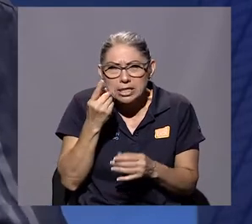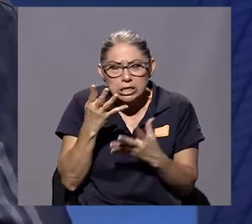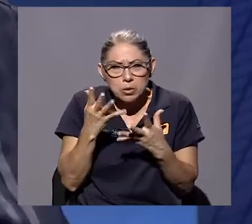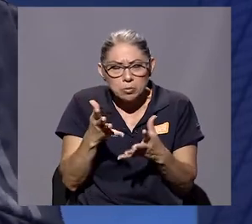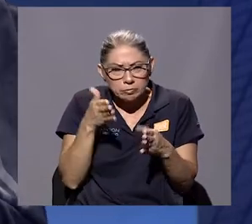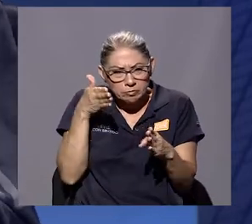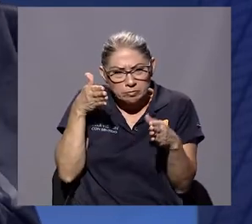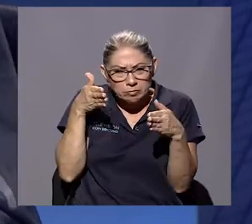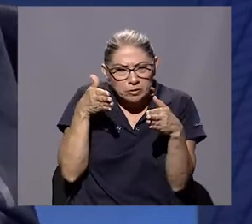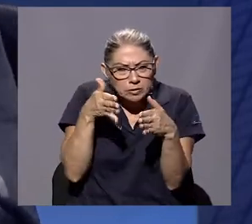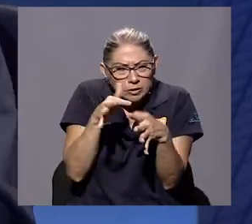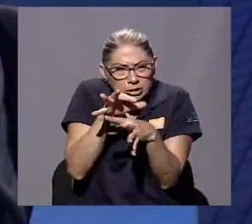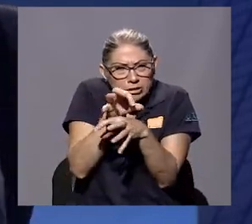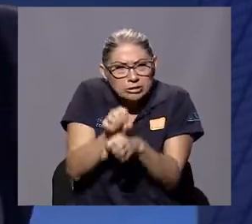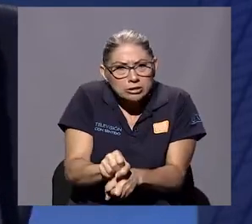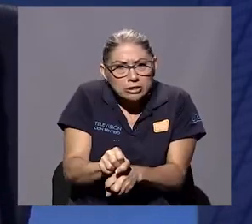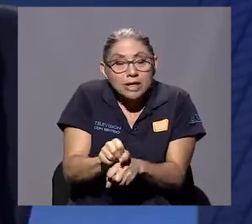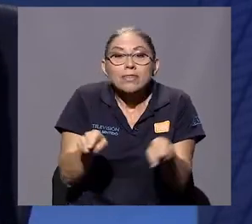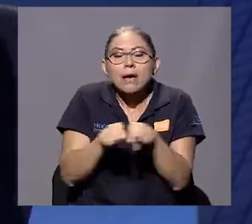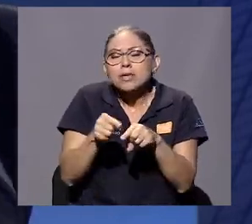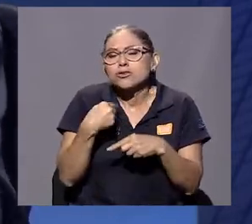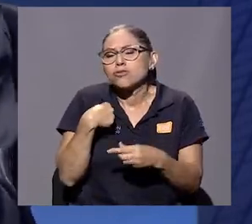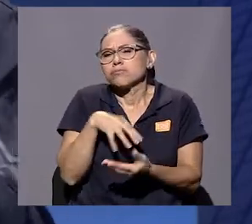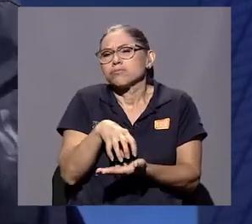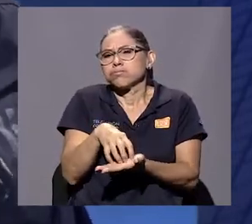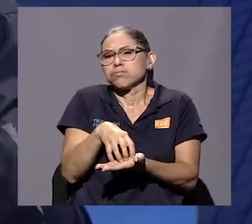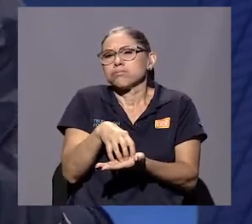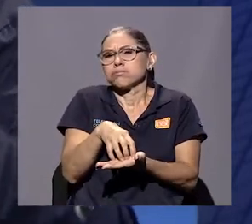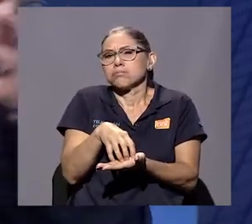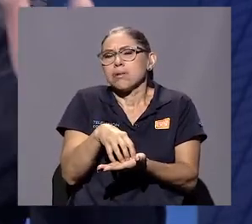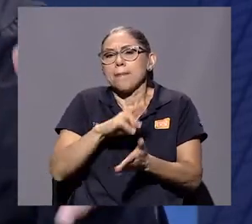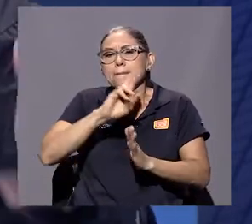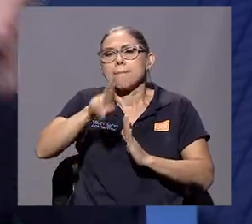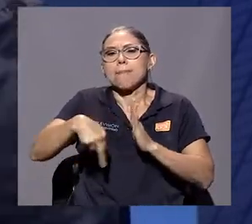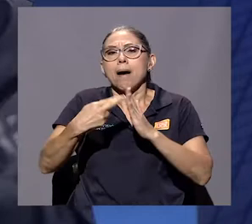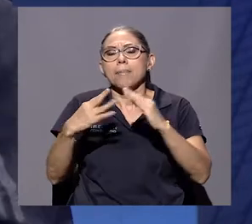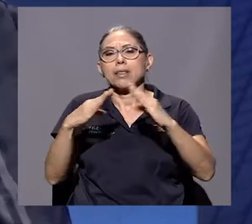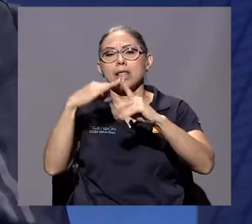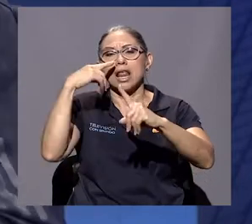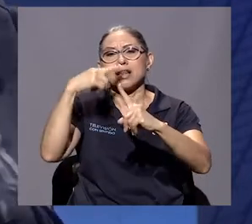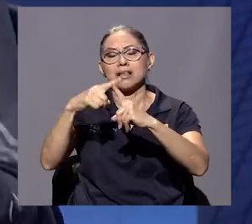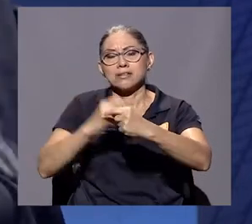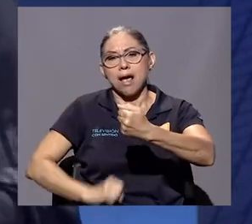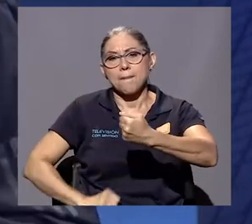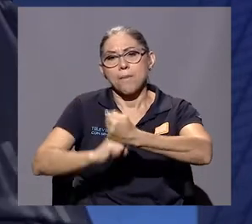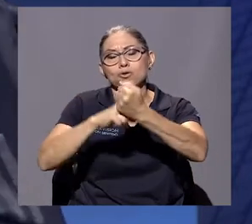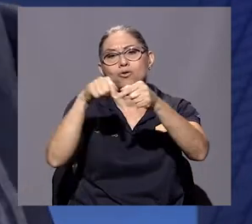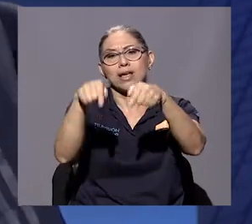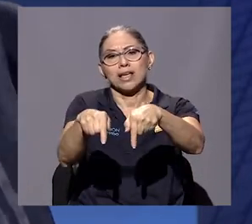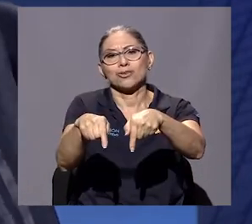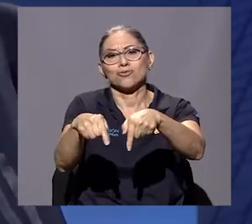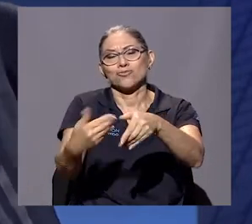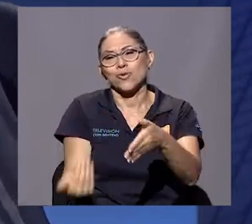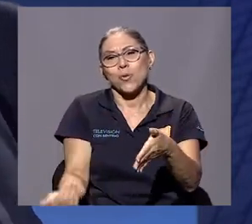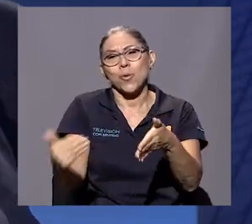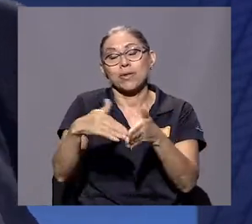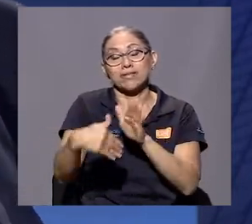ultraconservadora, sino el papel que la iglesia jugaba en apoyo de aquello. Otro golpe para mi